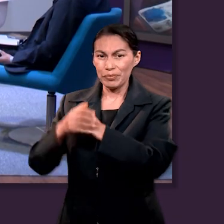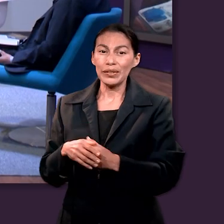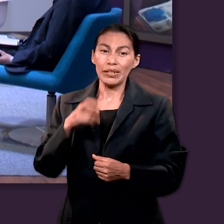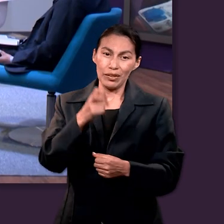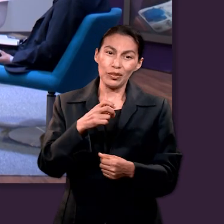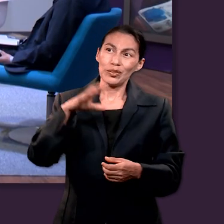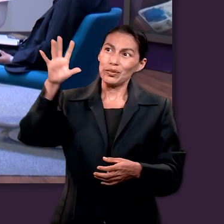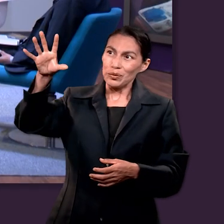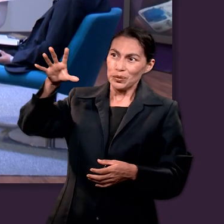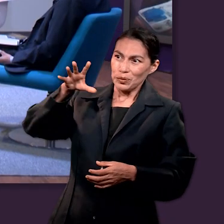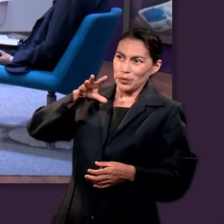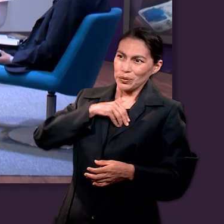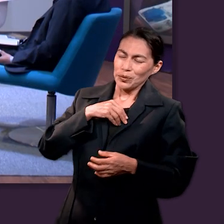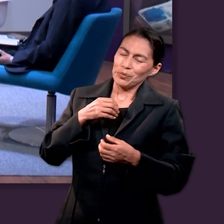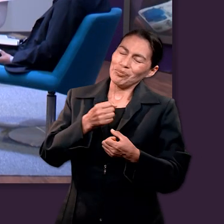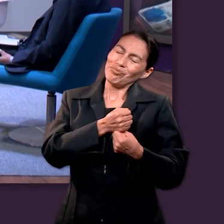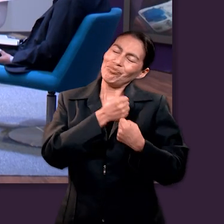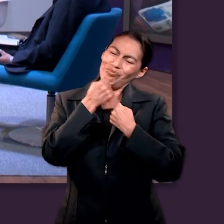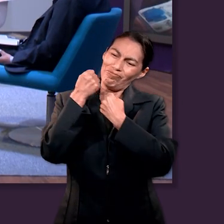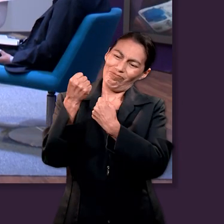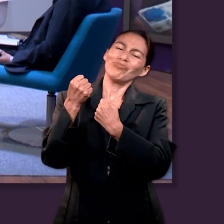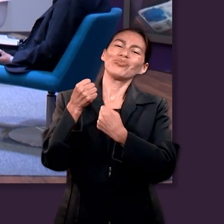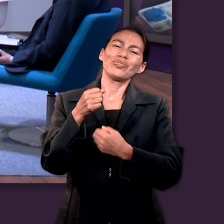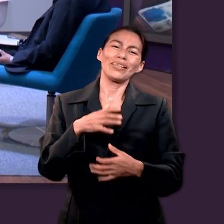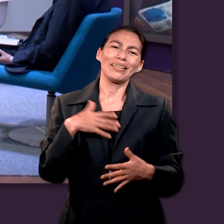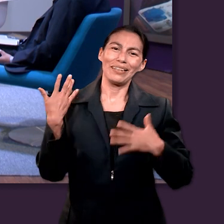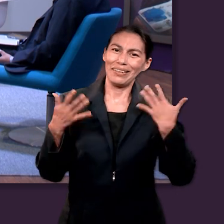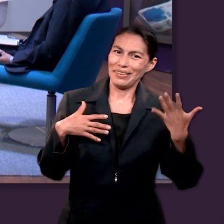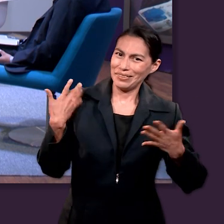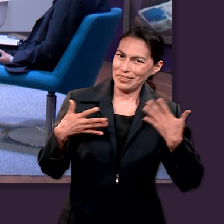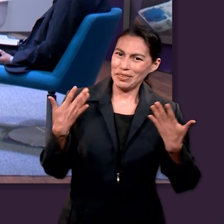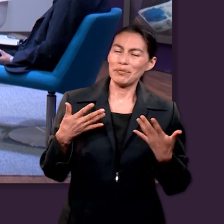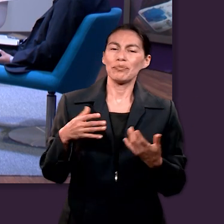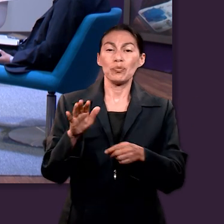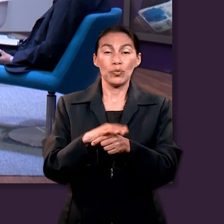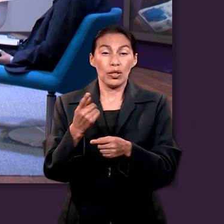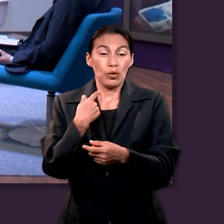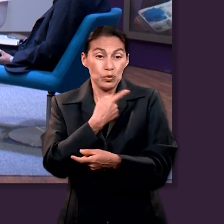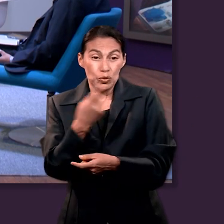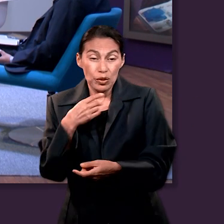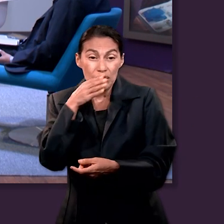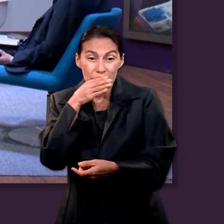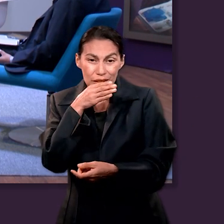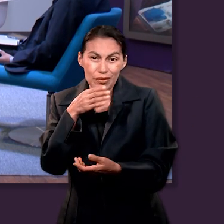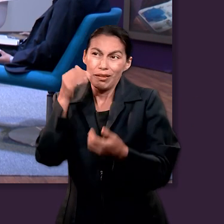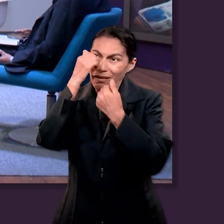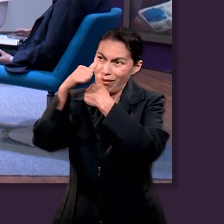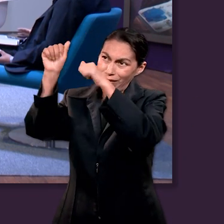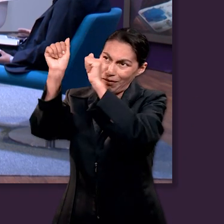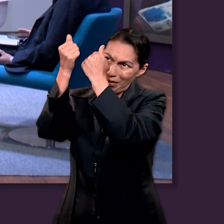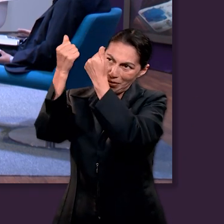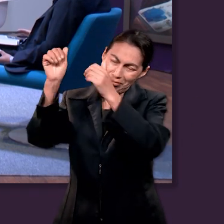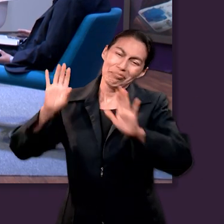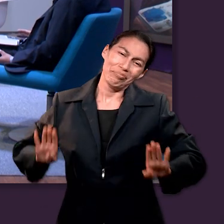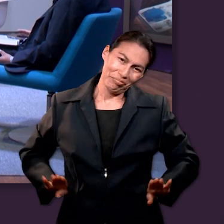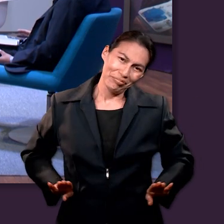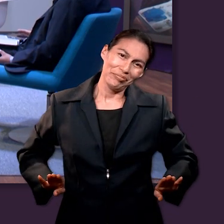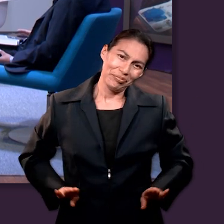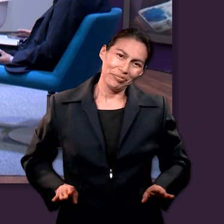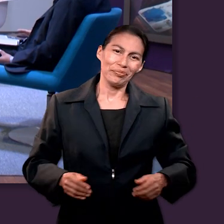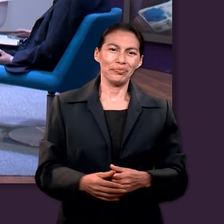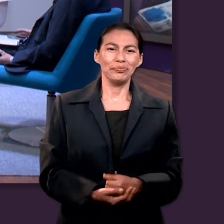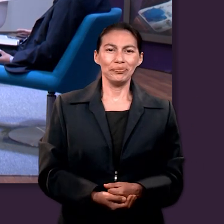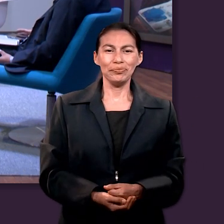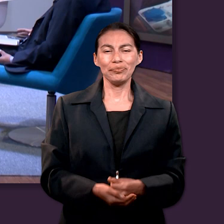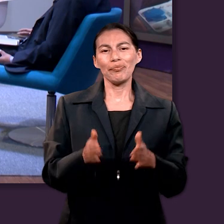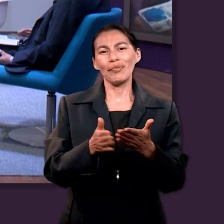experiencias de alabanza, ¿no? Pero definitivamente utilizarla de manera que podamos recibir esa fortaleza y esa esperanza que la